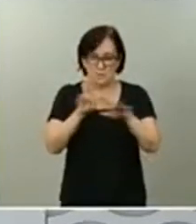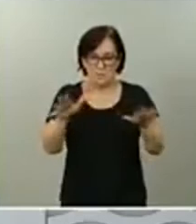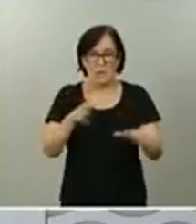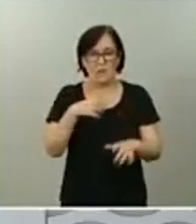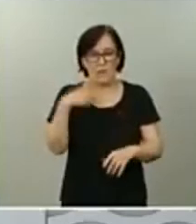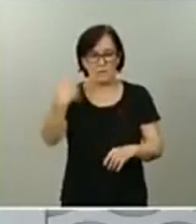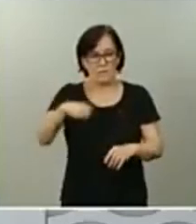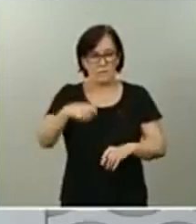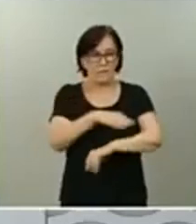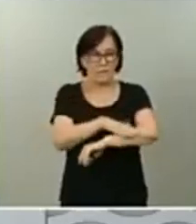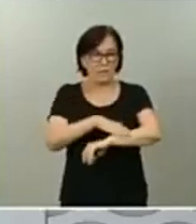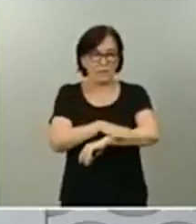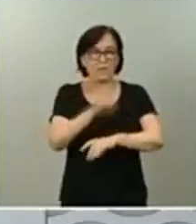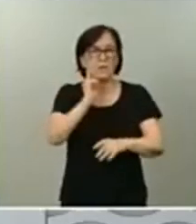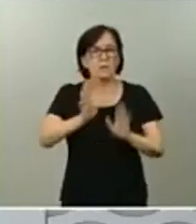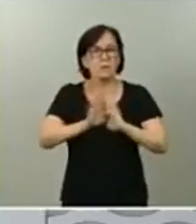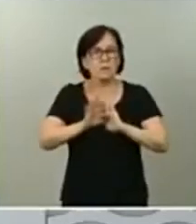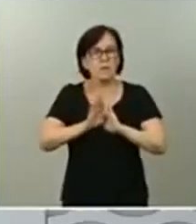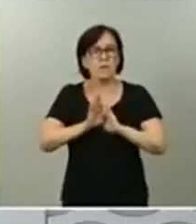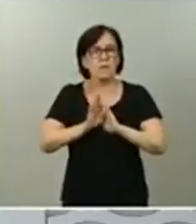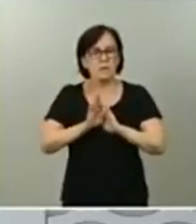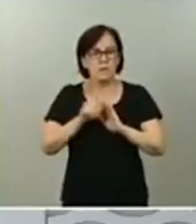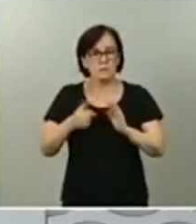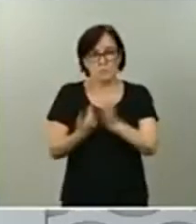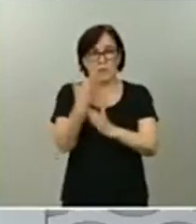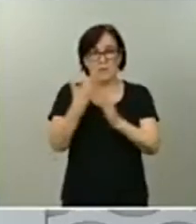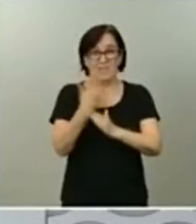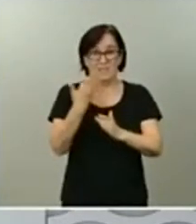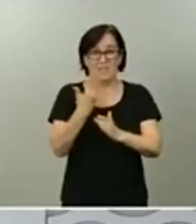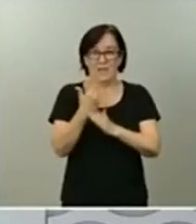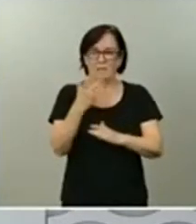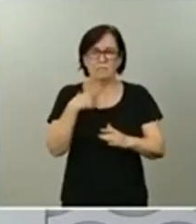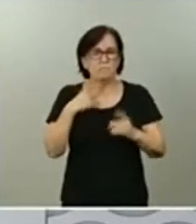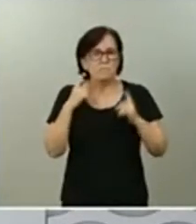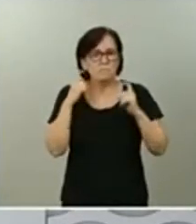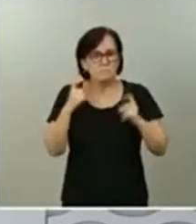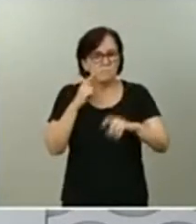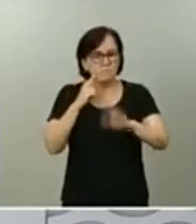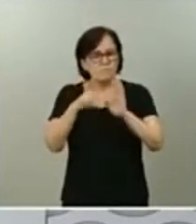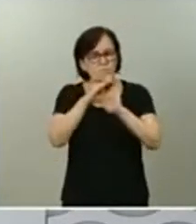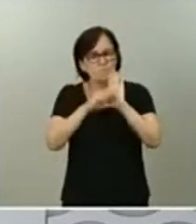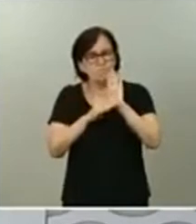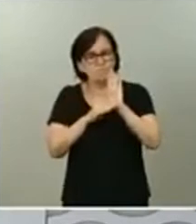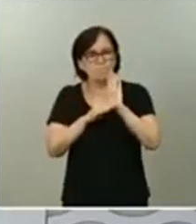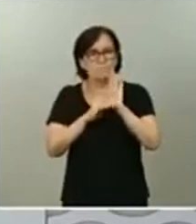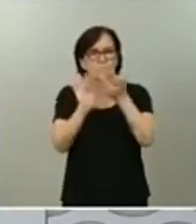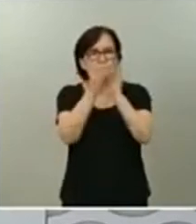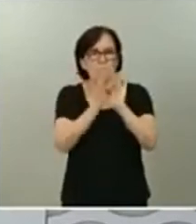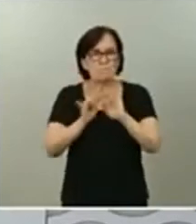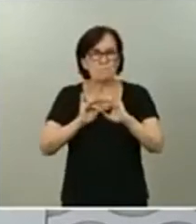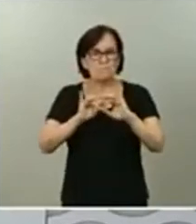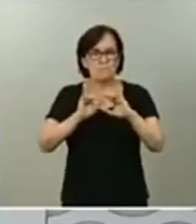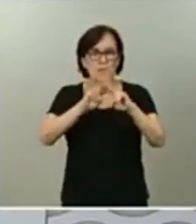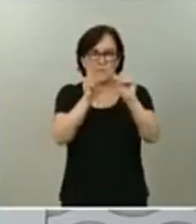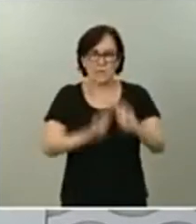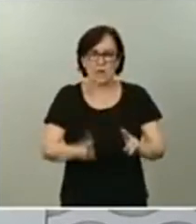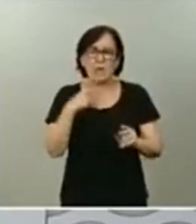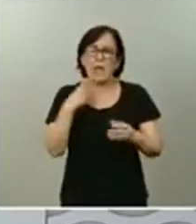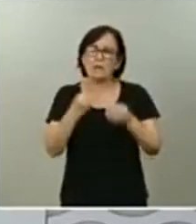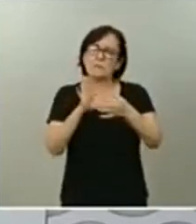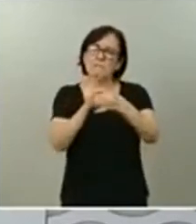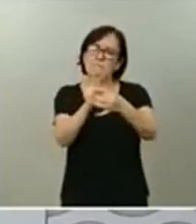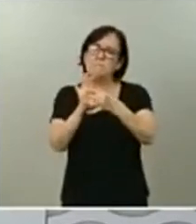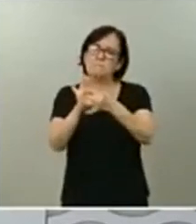ustedes, que sigue desplegando durante estos días una intensa agenda internacional para forjar los consensos necesarios